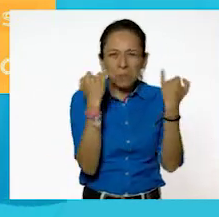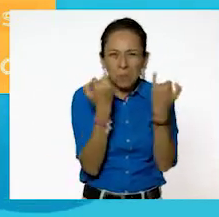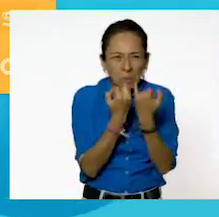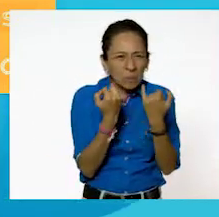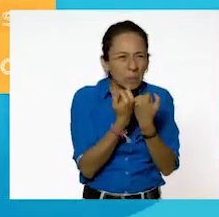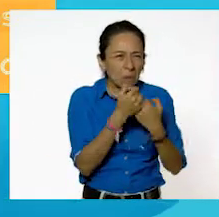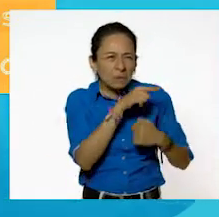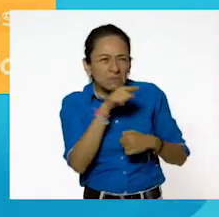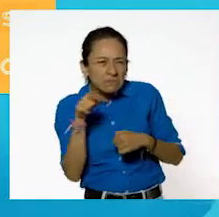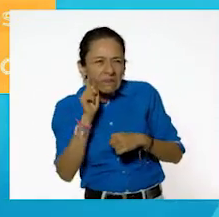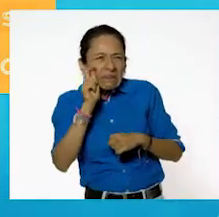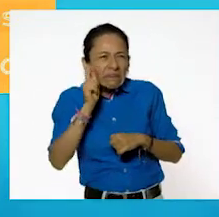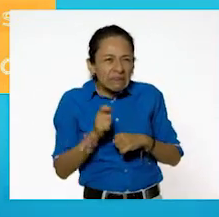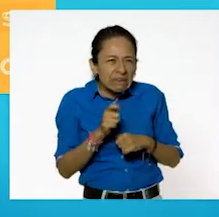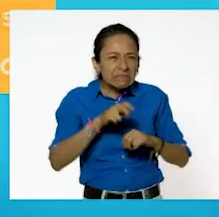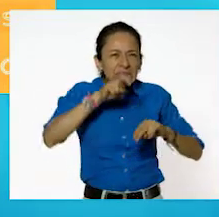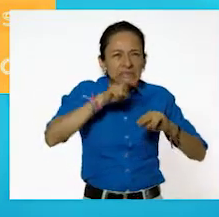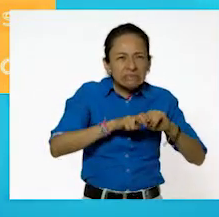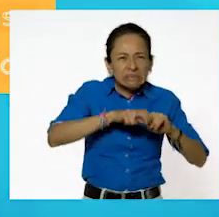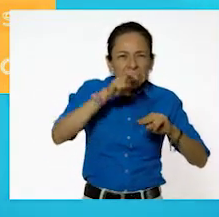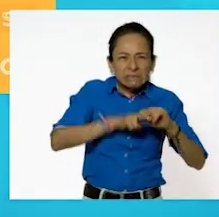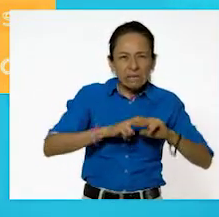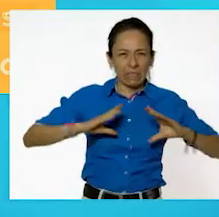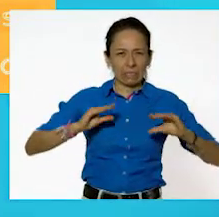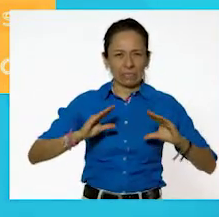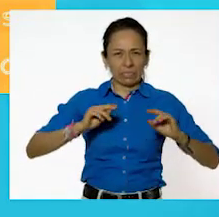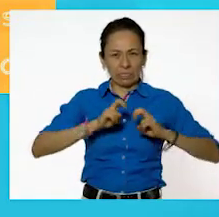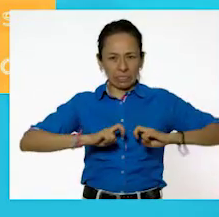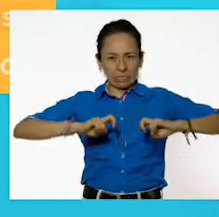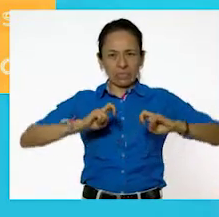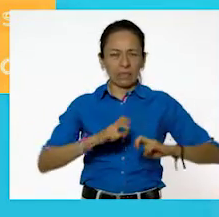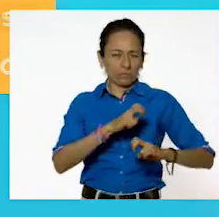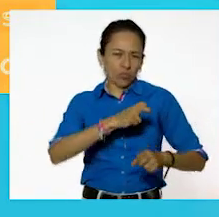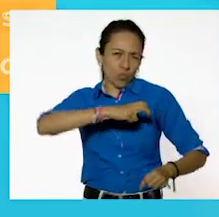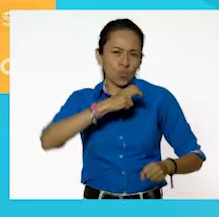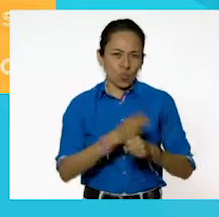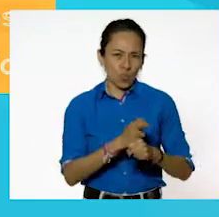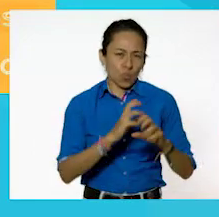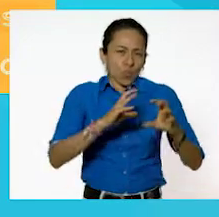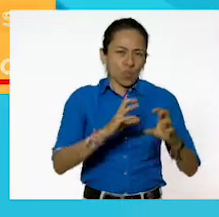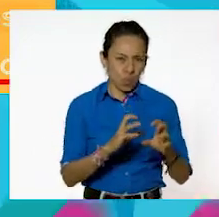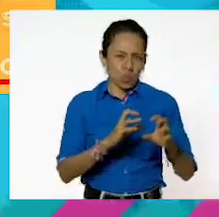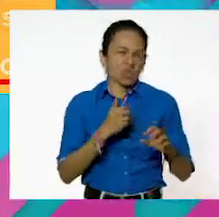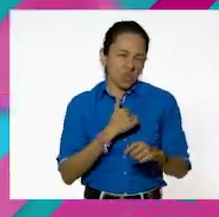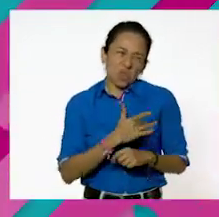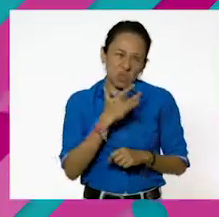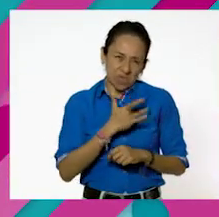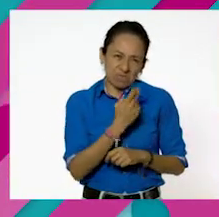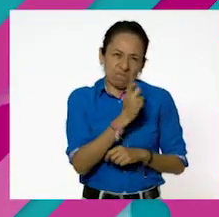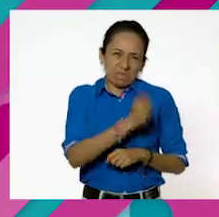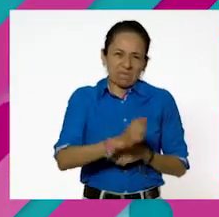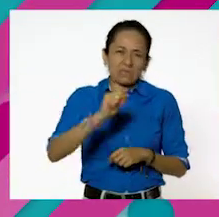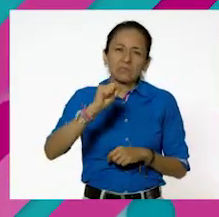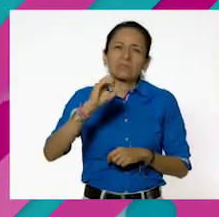Y pues esos son rígidos y yo creo que son sólidos. Vamos a unirlo. Muy bien.